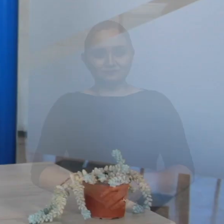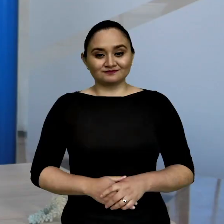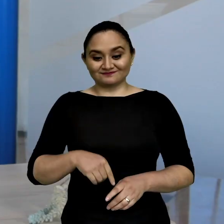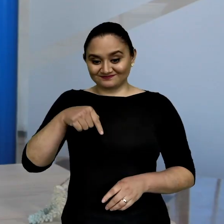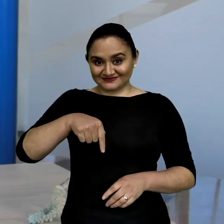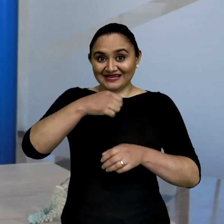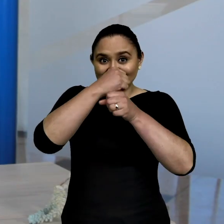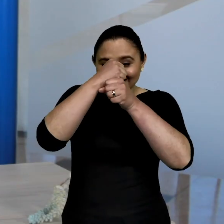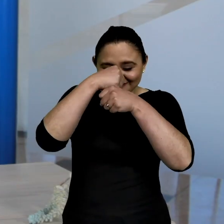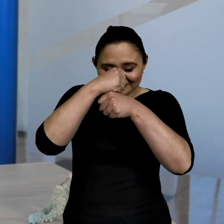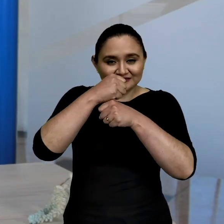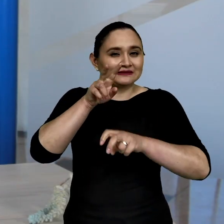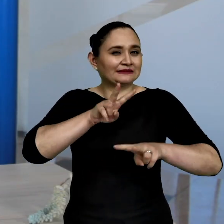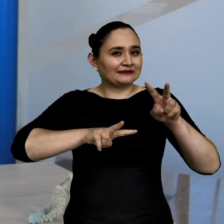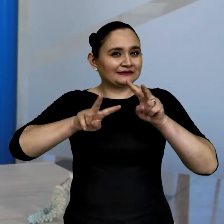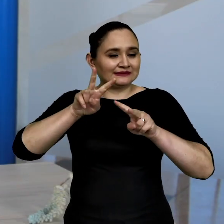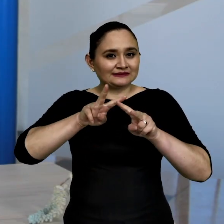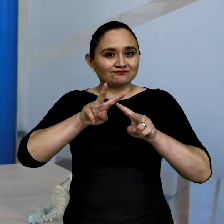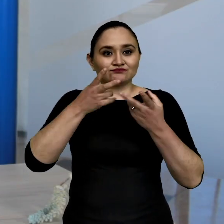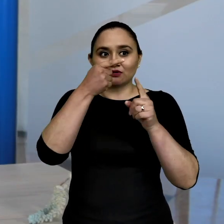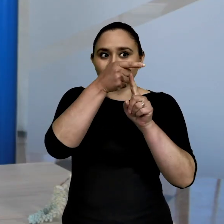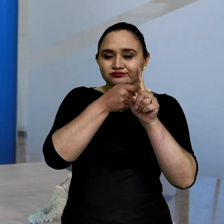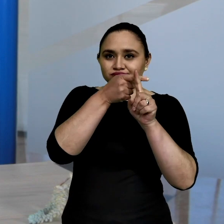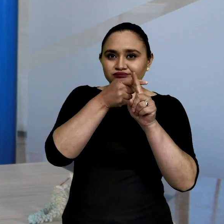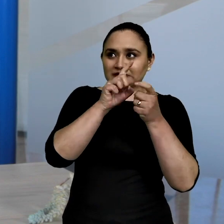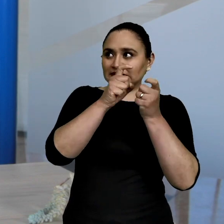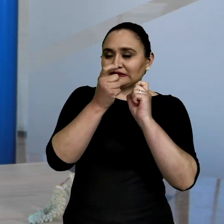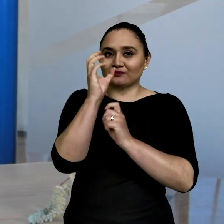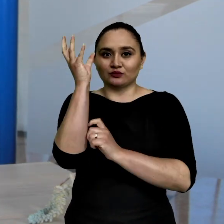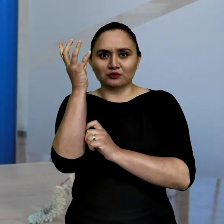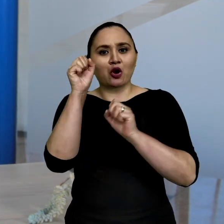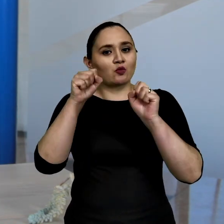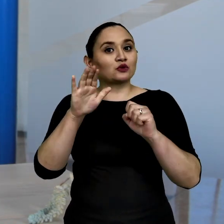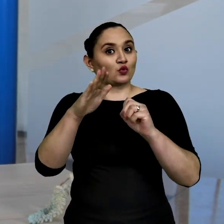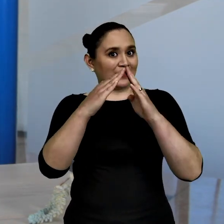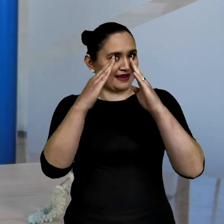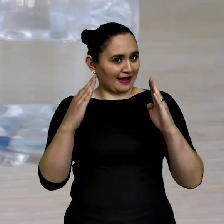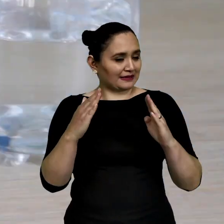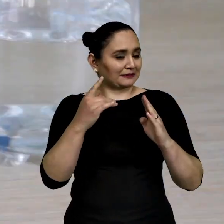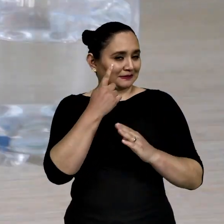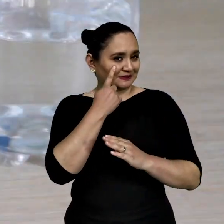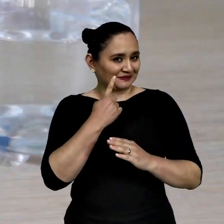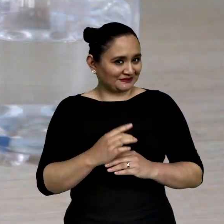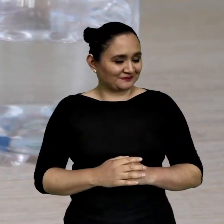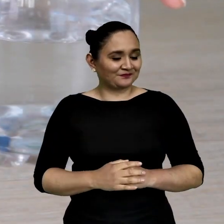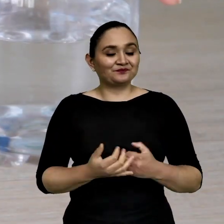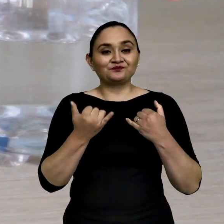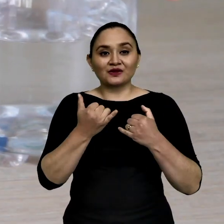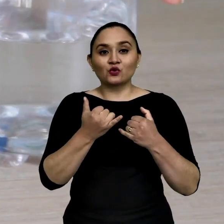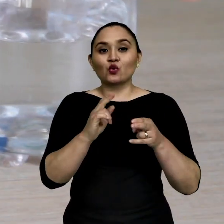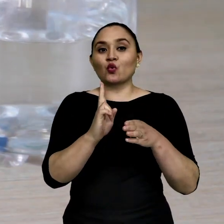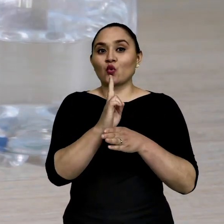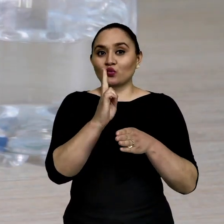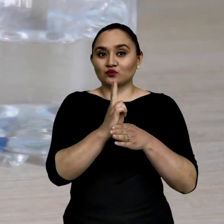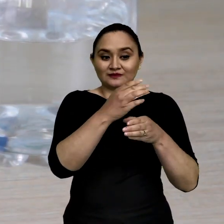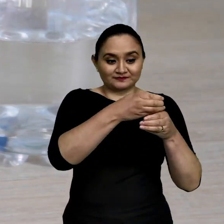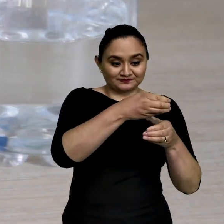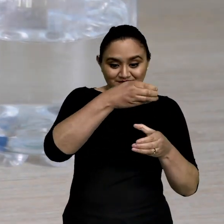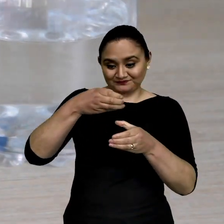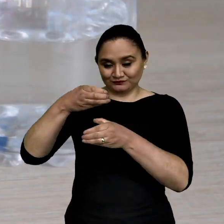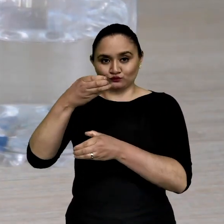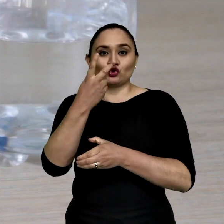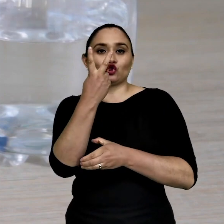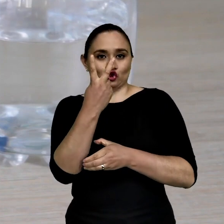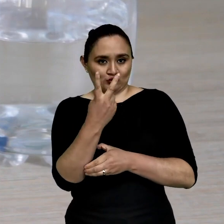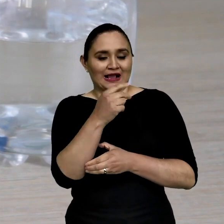Este experimento para verificar los efectos del cambio climático que lo puedes hacer en tu casa. Vamos a utilizar dos vasos de agua